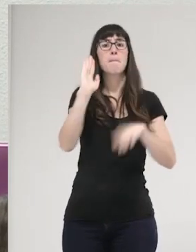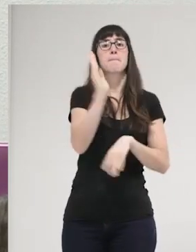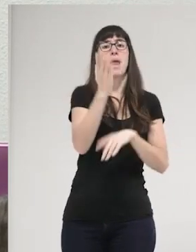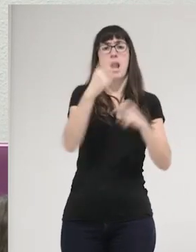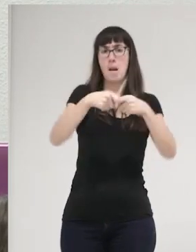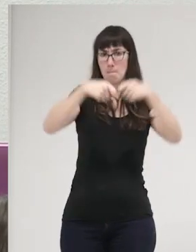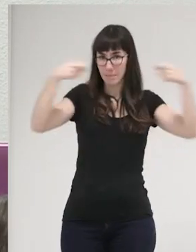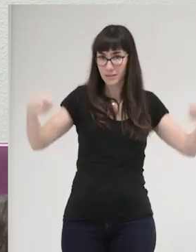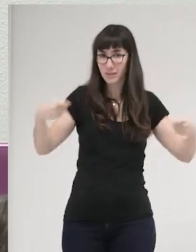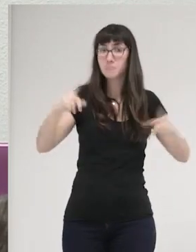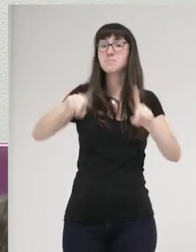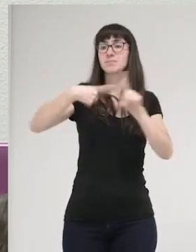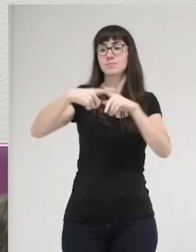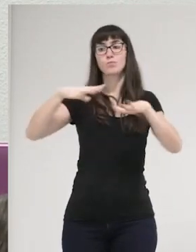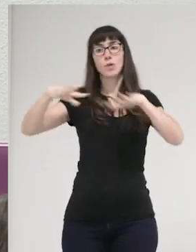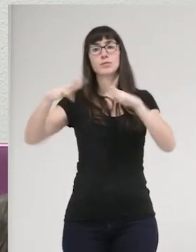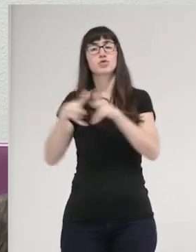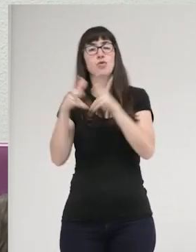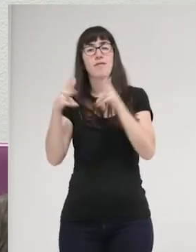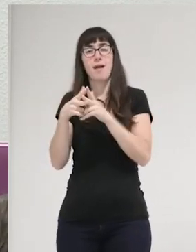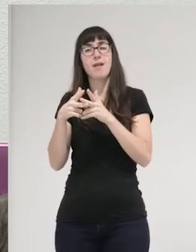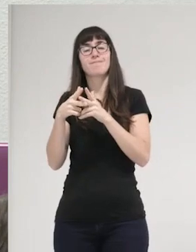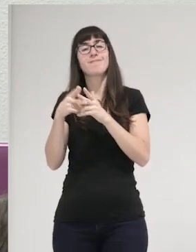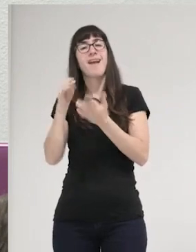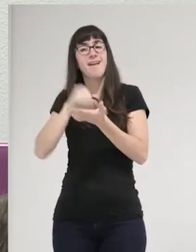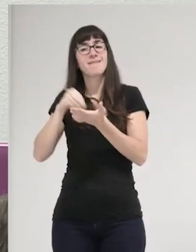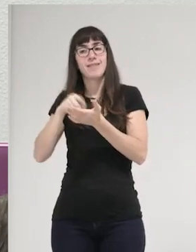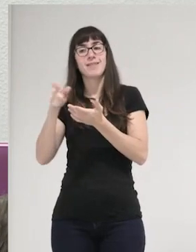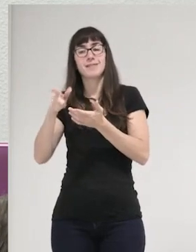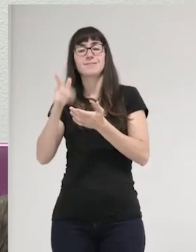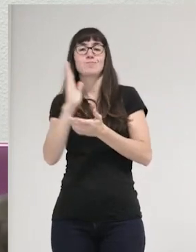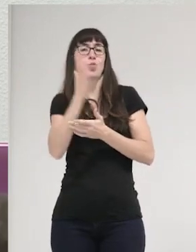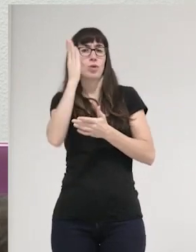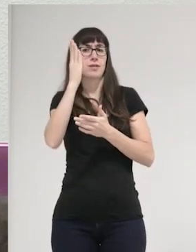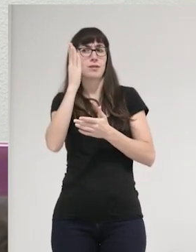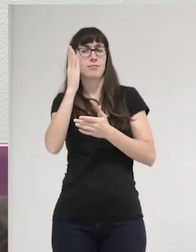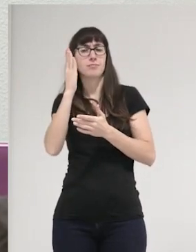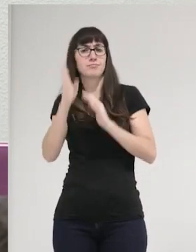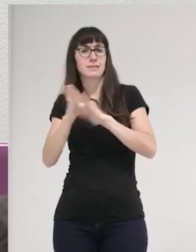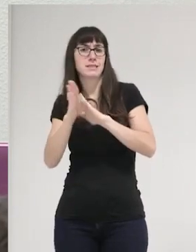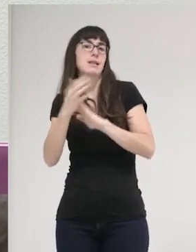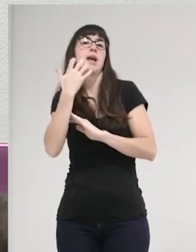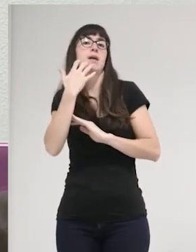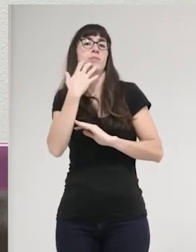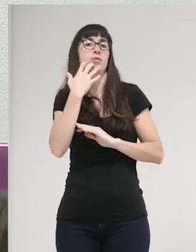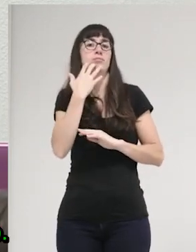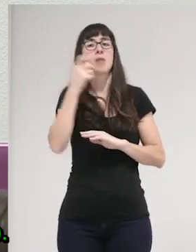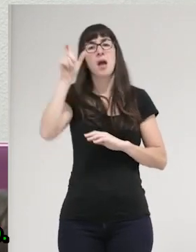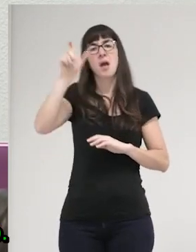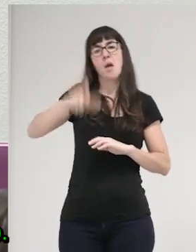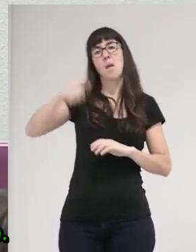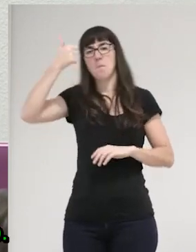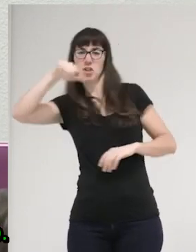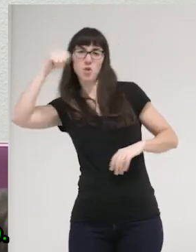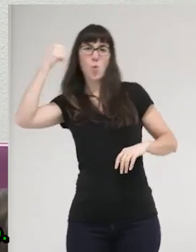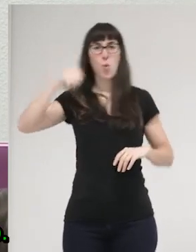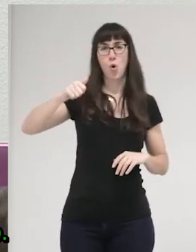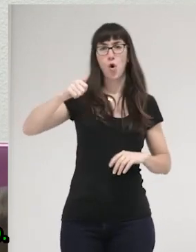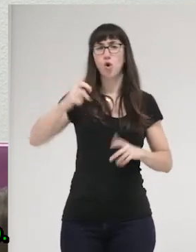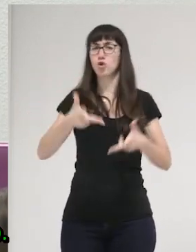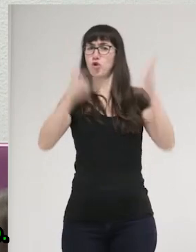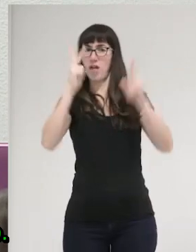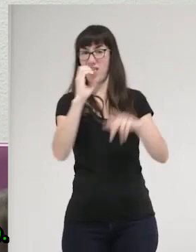sociales se alimentan determinadas lógicas punitivas, como por ejemplo, machilulos, tolerancia cero. Es un lema que hemos oído todas,